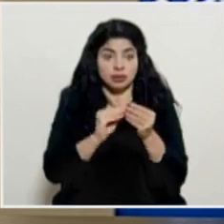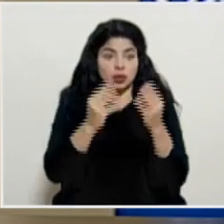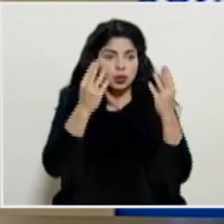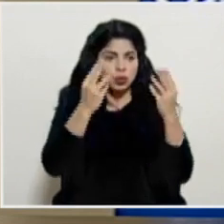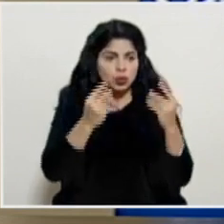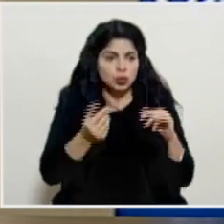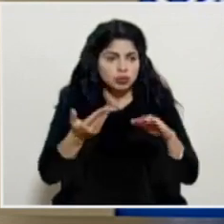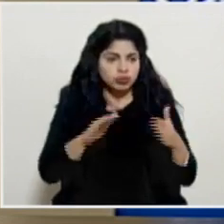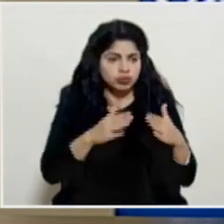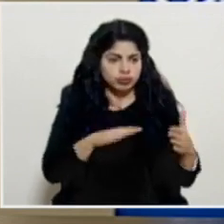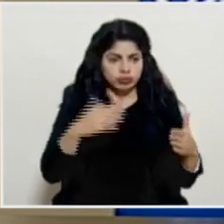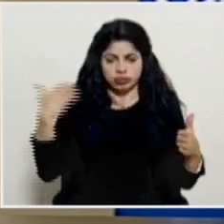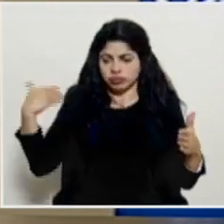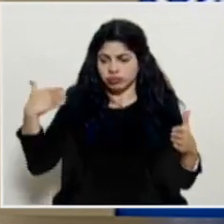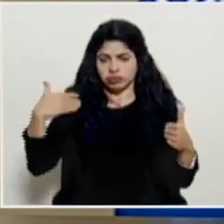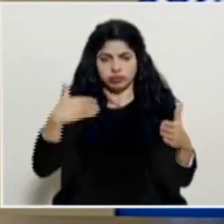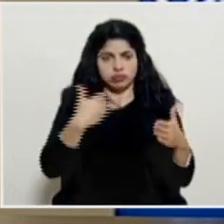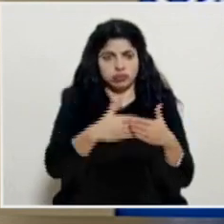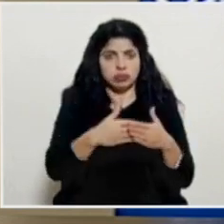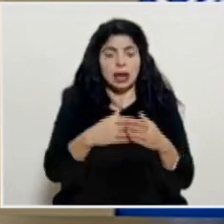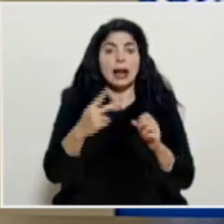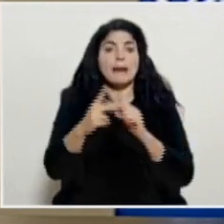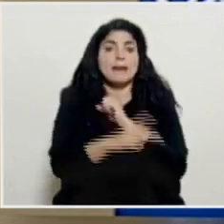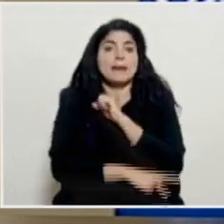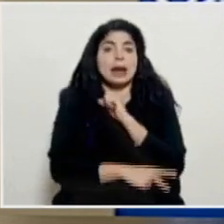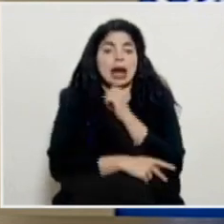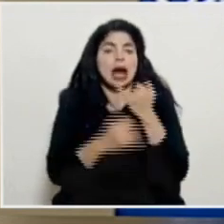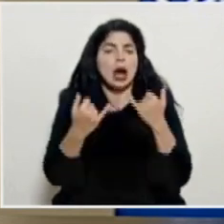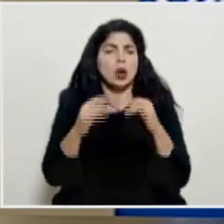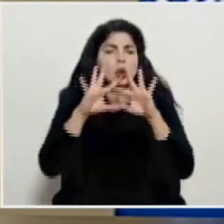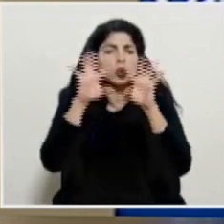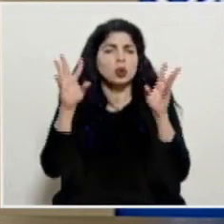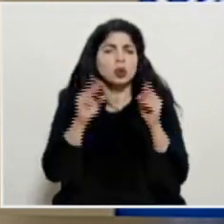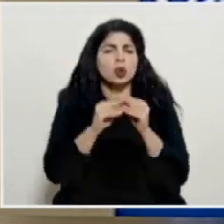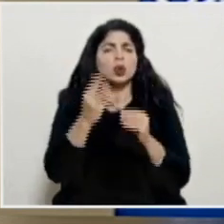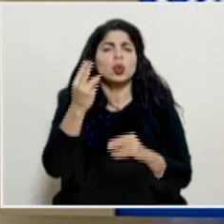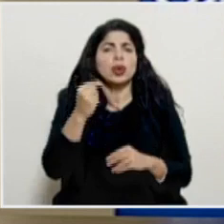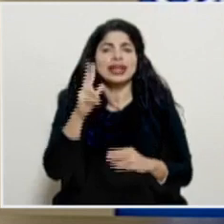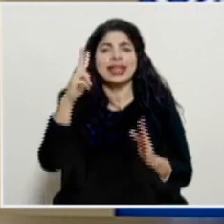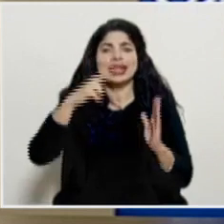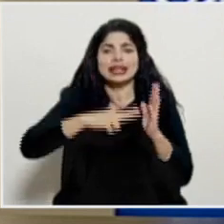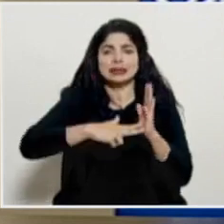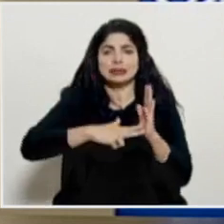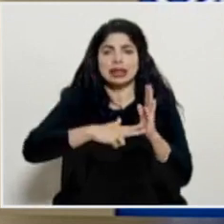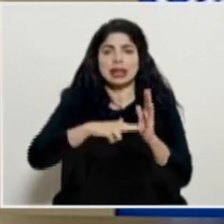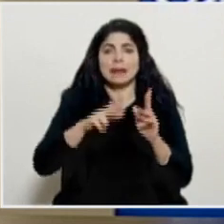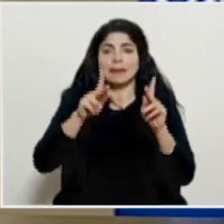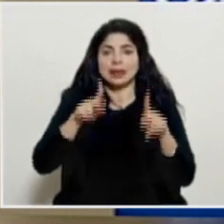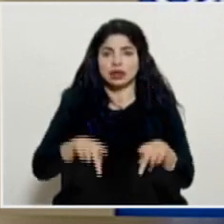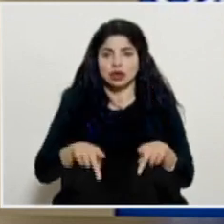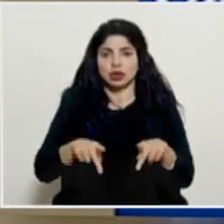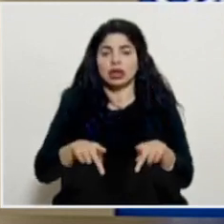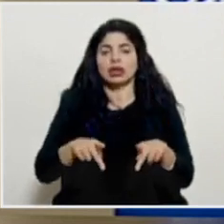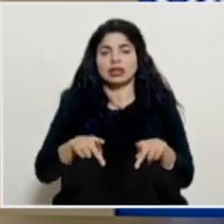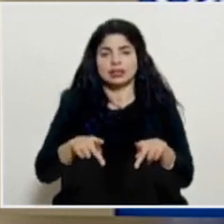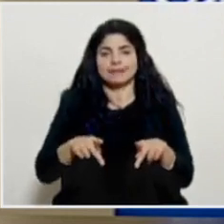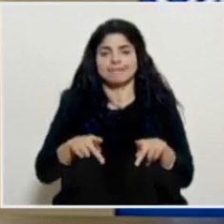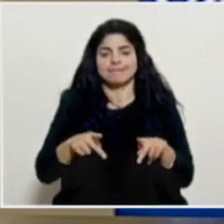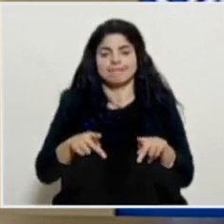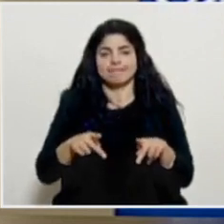fallecidos de los últimos días, el país llega a la cifra total de 3.000 personas que han